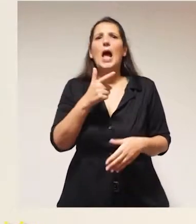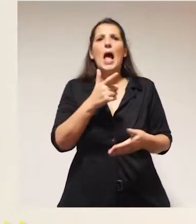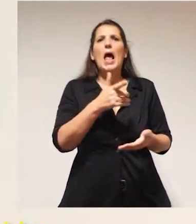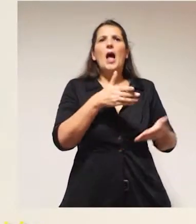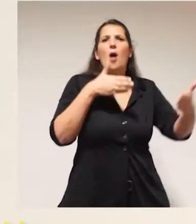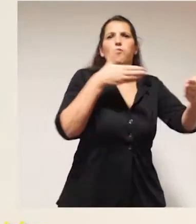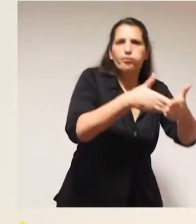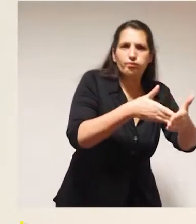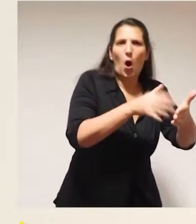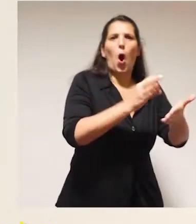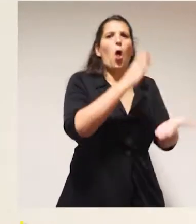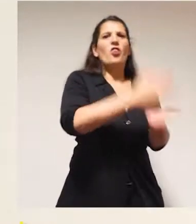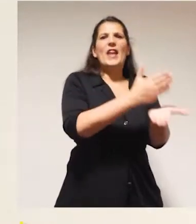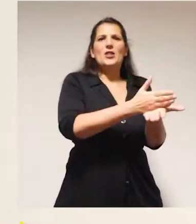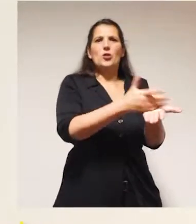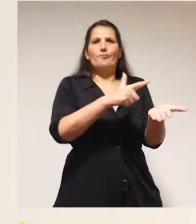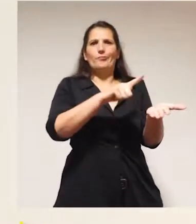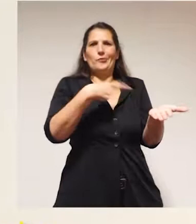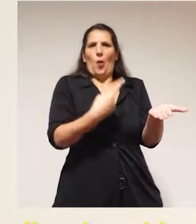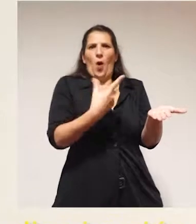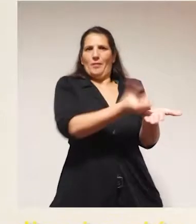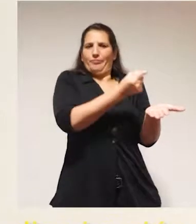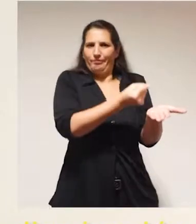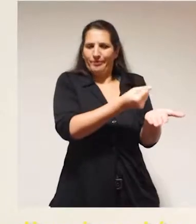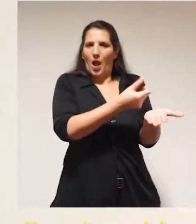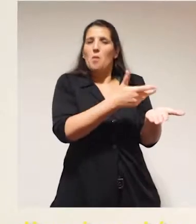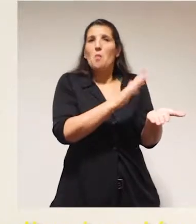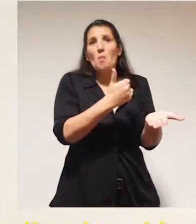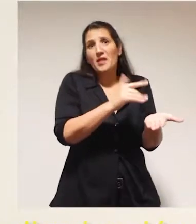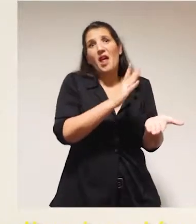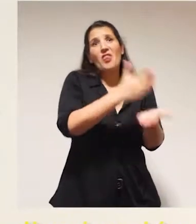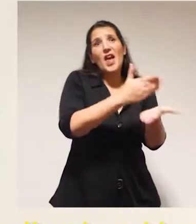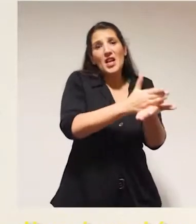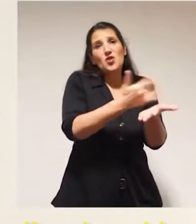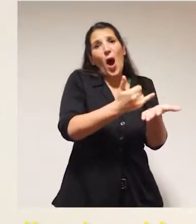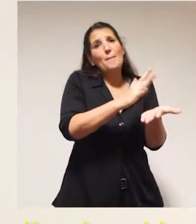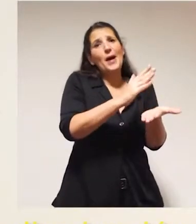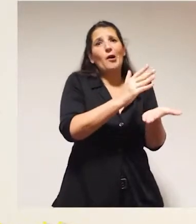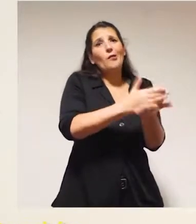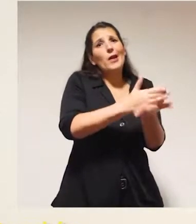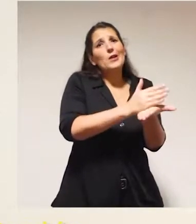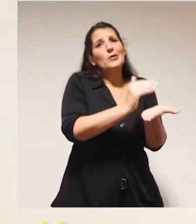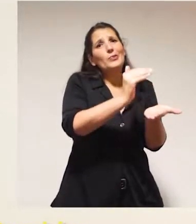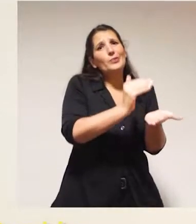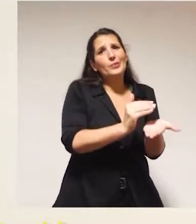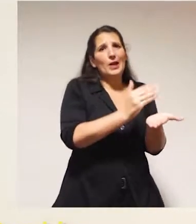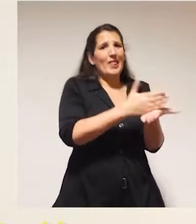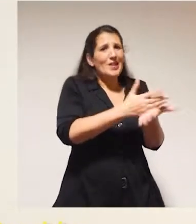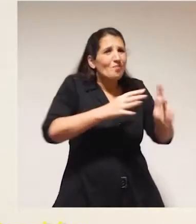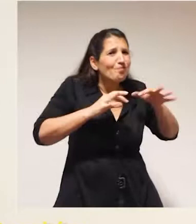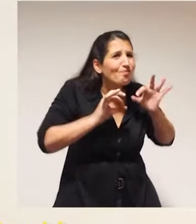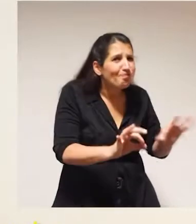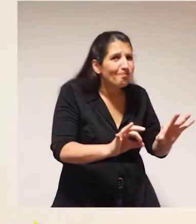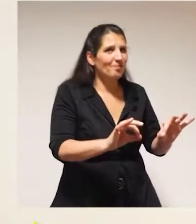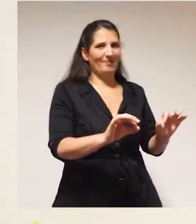de una privación o la obstrucción de un derecho, sino que puede ser una restricción, una disminución, que implica asimismo